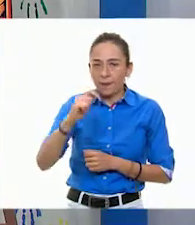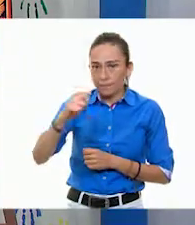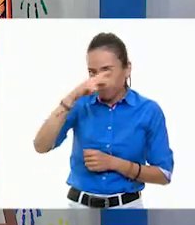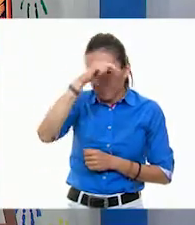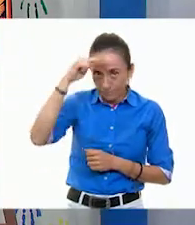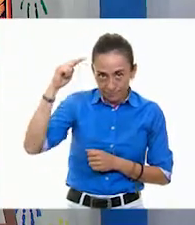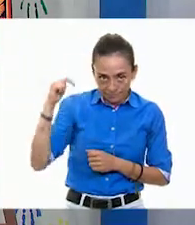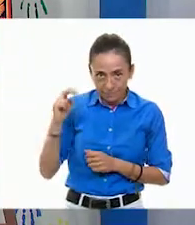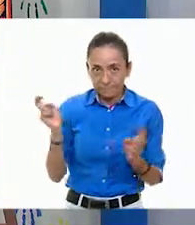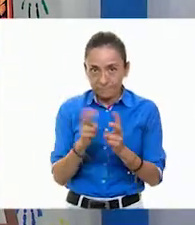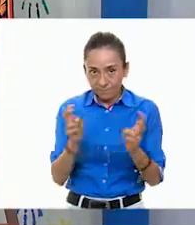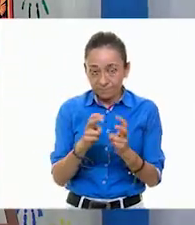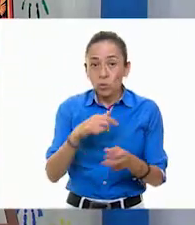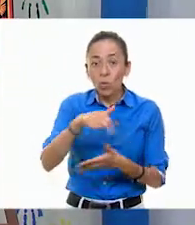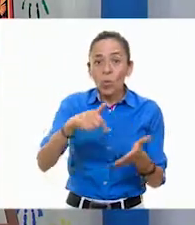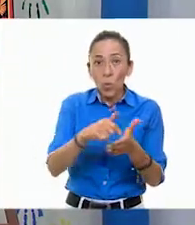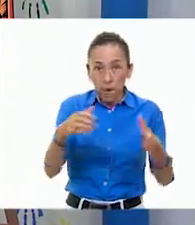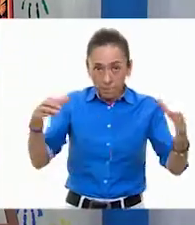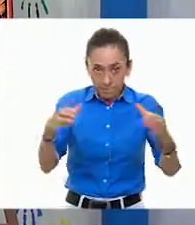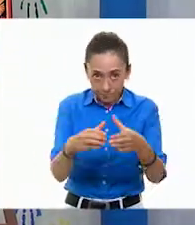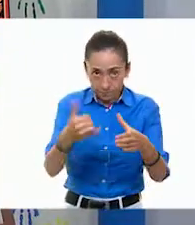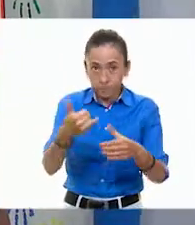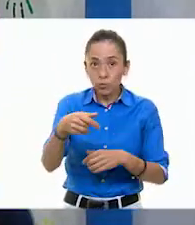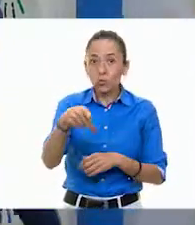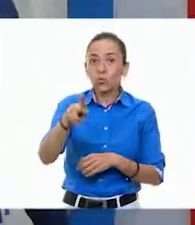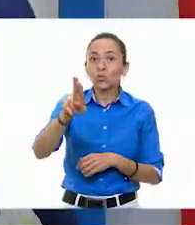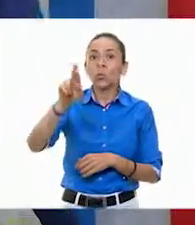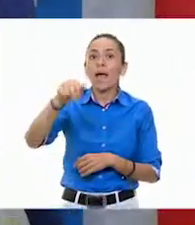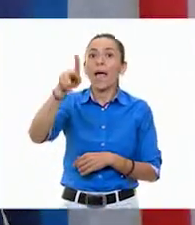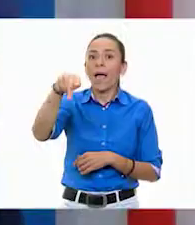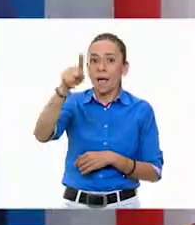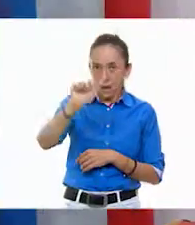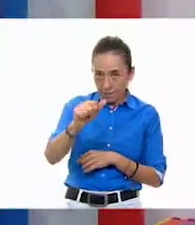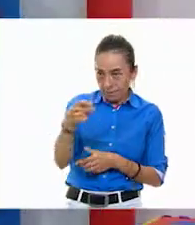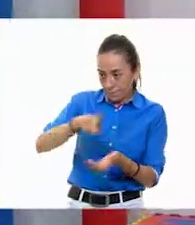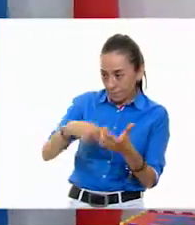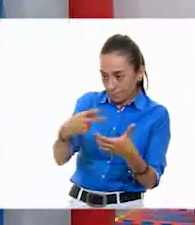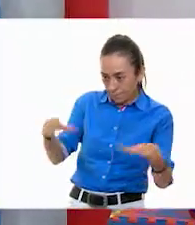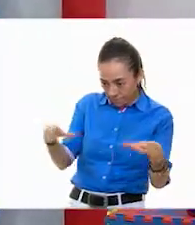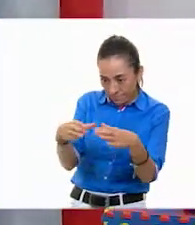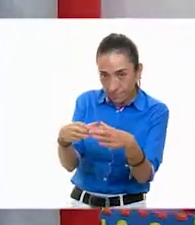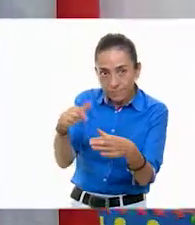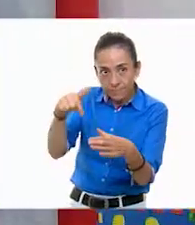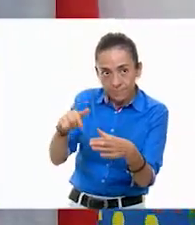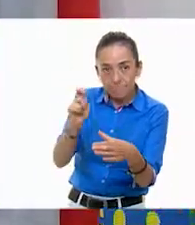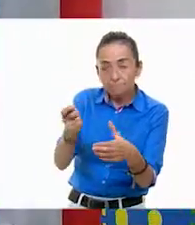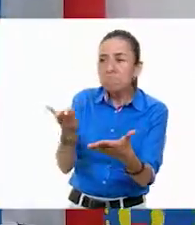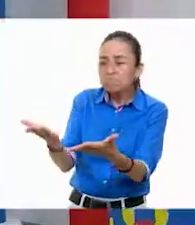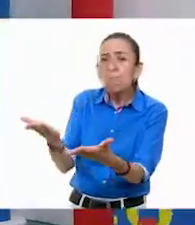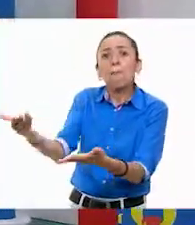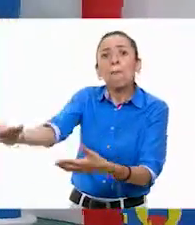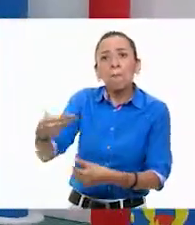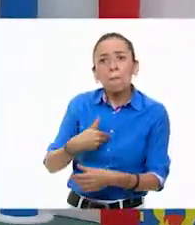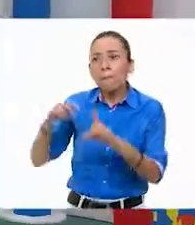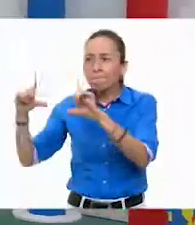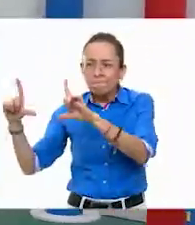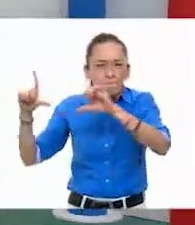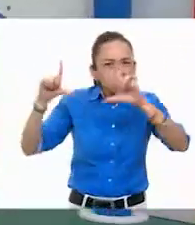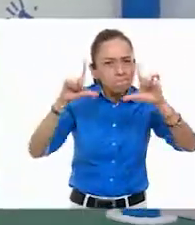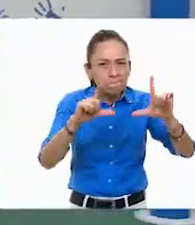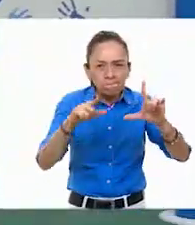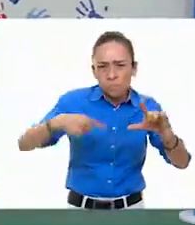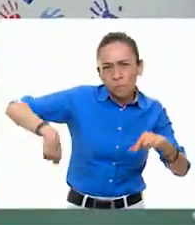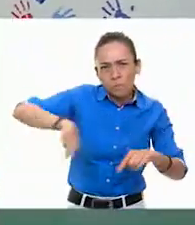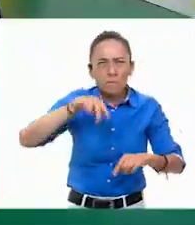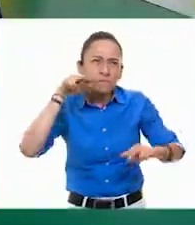Yurata, que nos permitió que observáramos este cuadro tan maravilloso. Lo voy a poner aquí